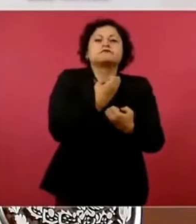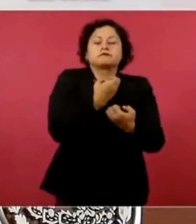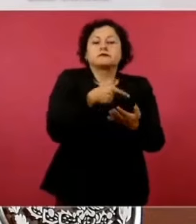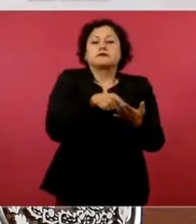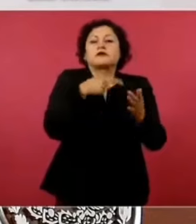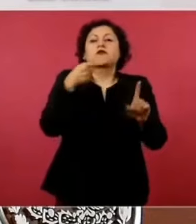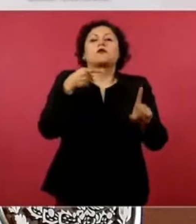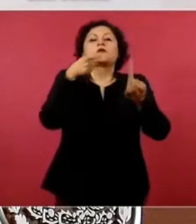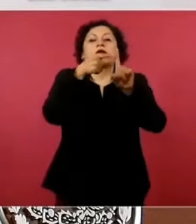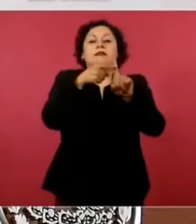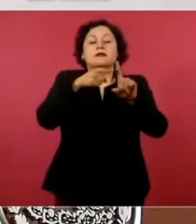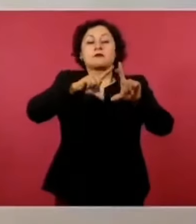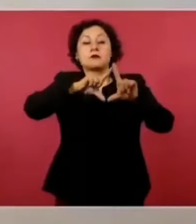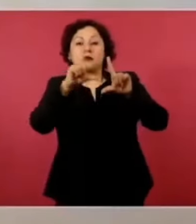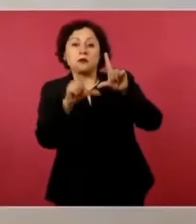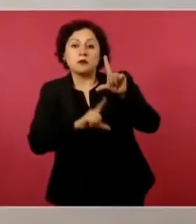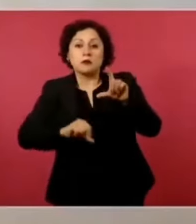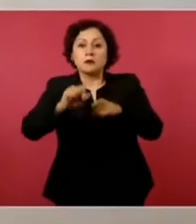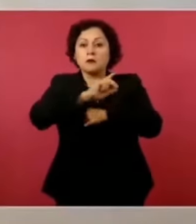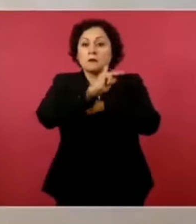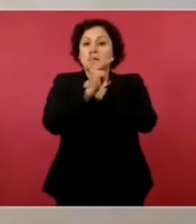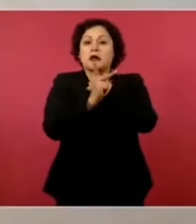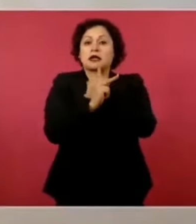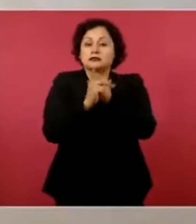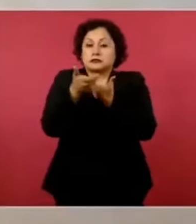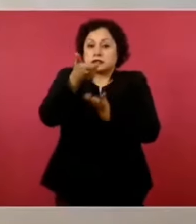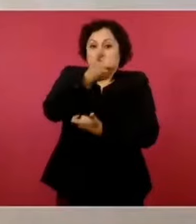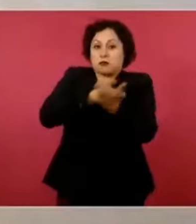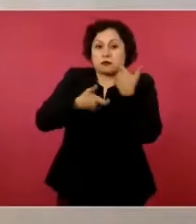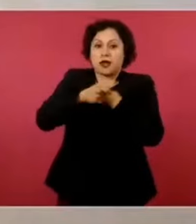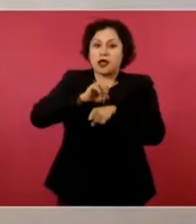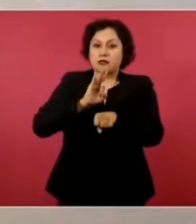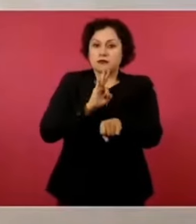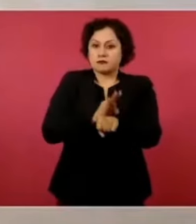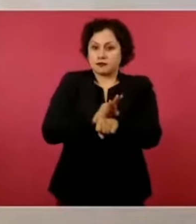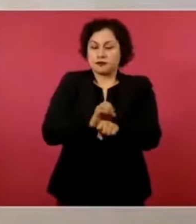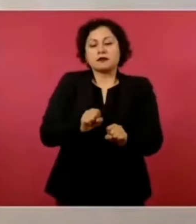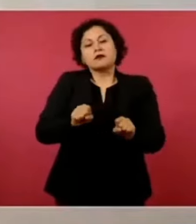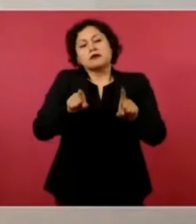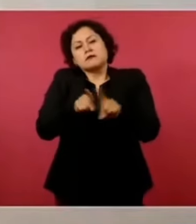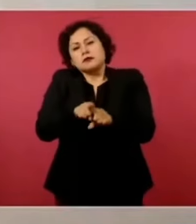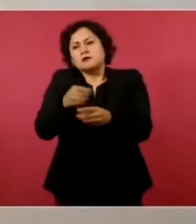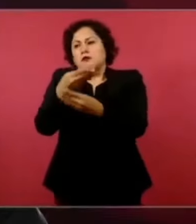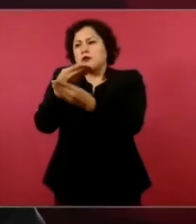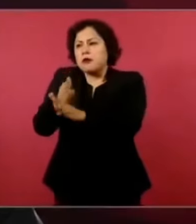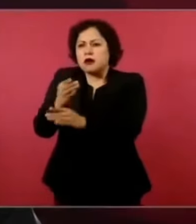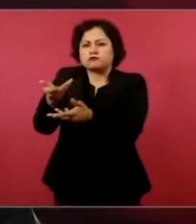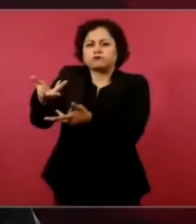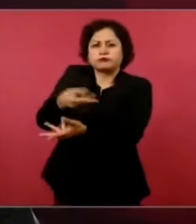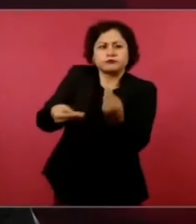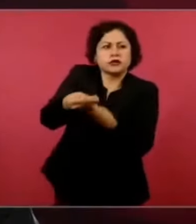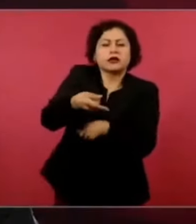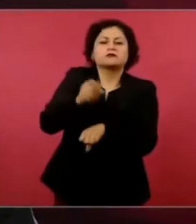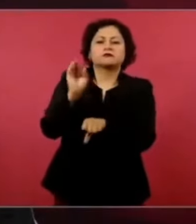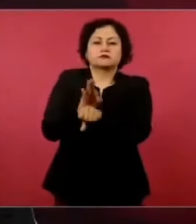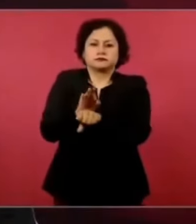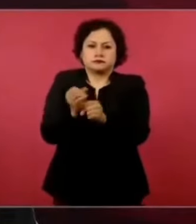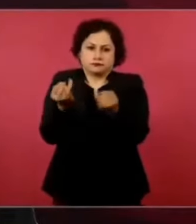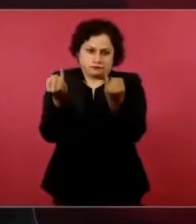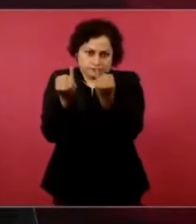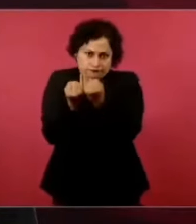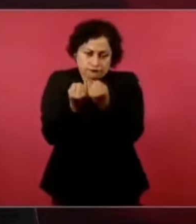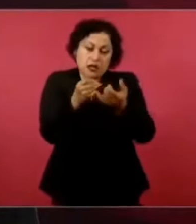y a la economía nacional, dice la ley. Esas son las tareas. Entonces, la Unidad de Inteligencia